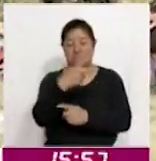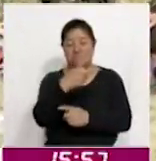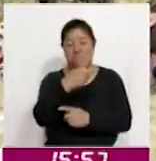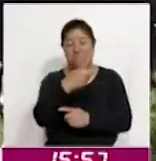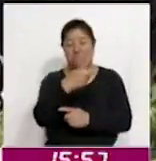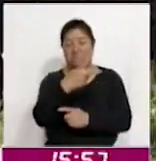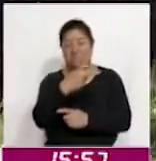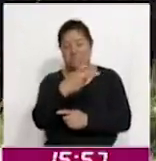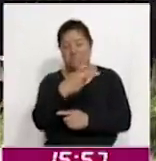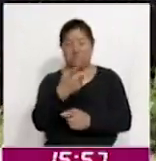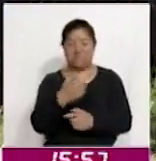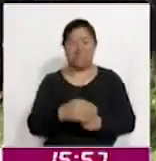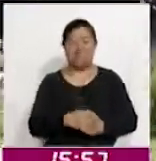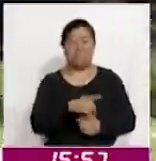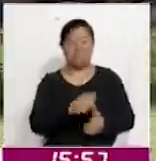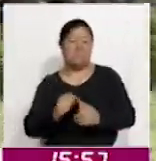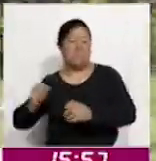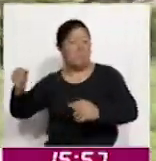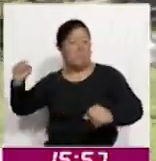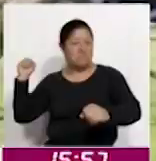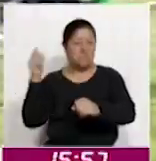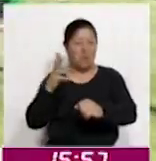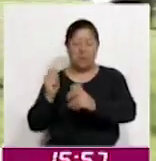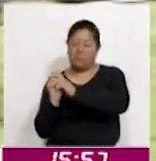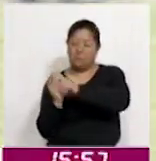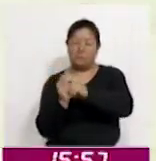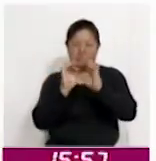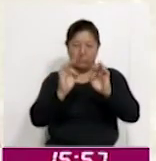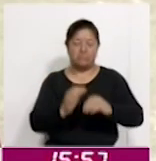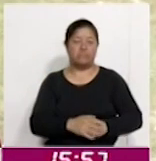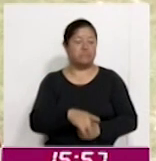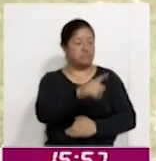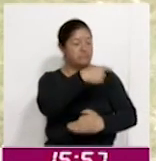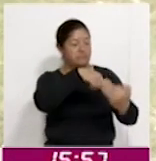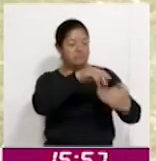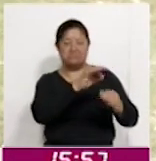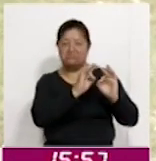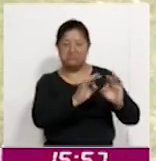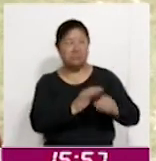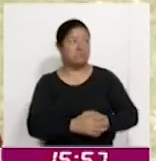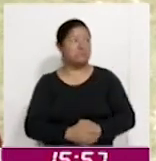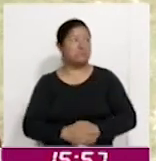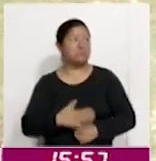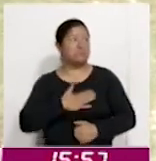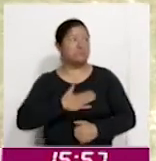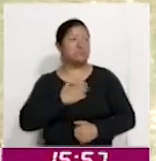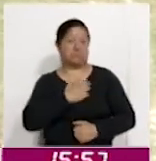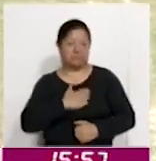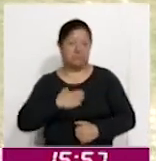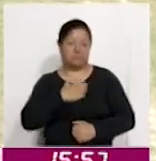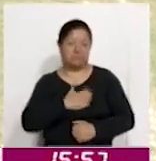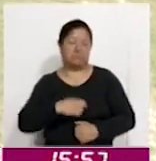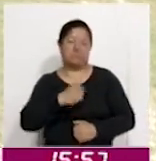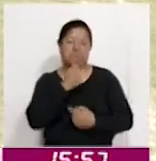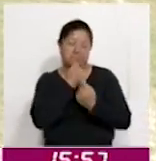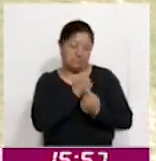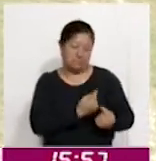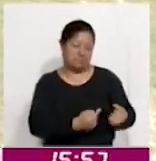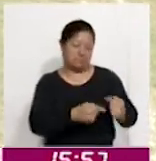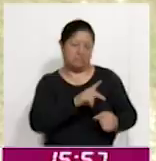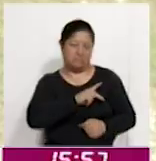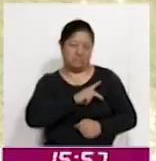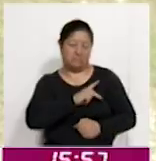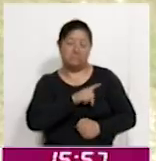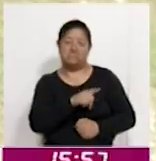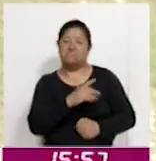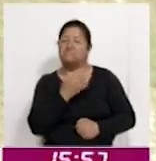picheo sólido y un bateo contundente. Todo funciona a perfección para ellos. Estoy muy, muy contento con mis niños, nos